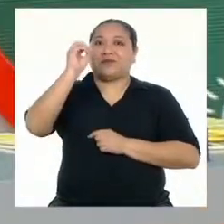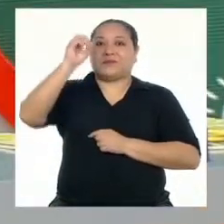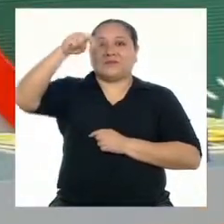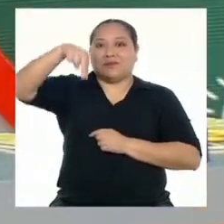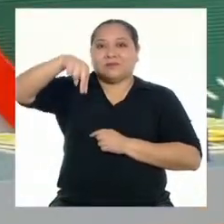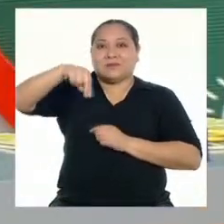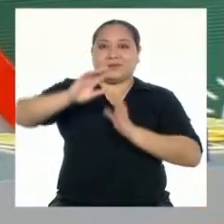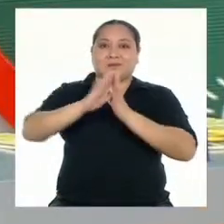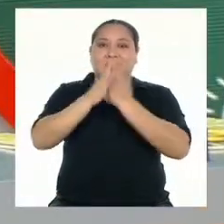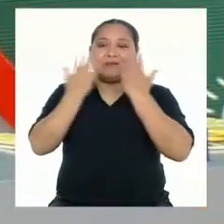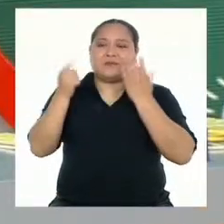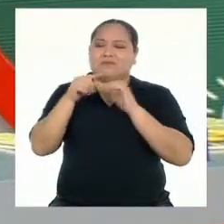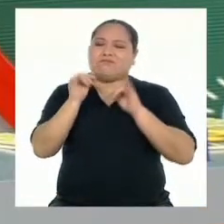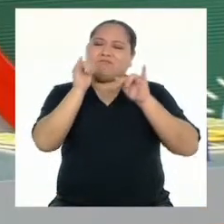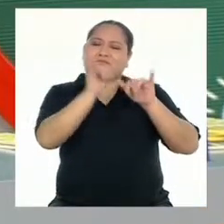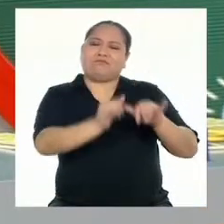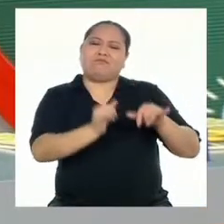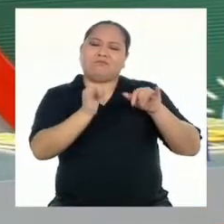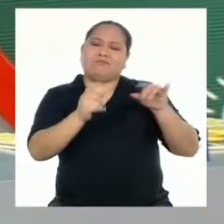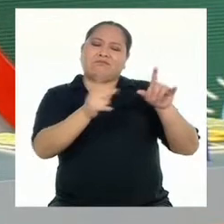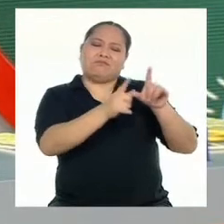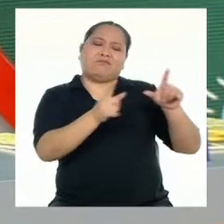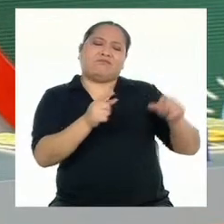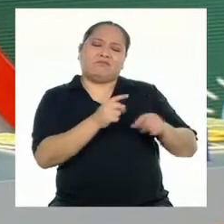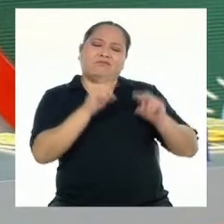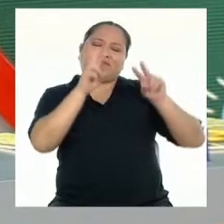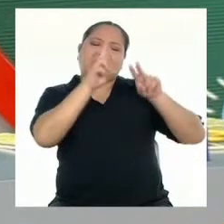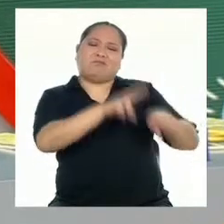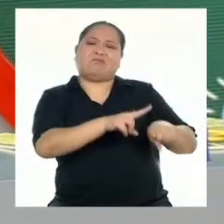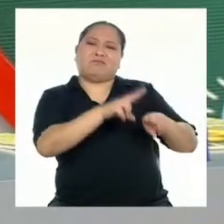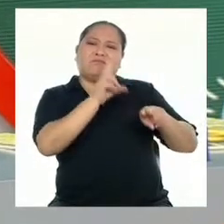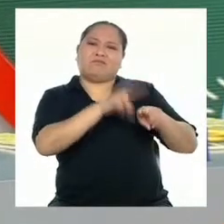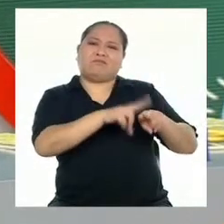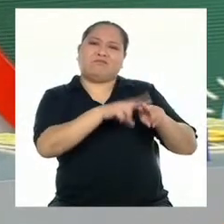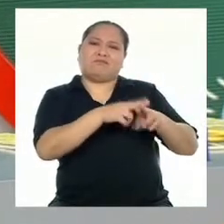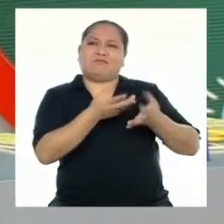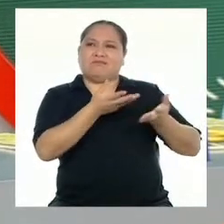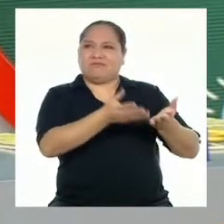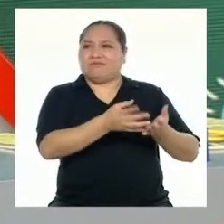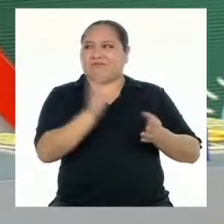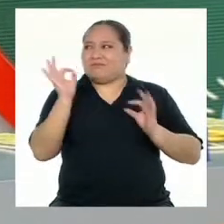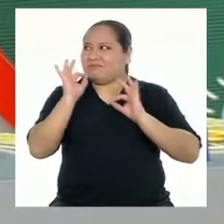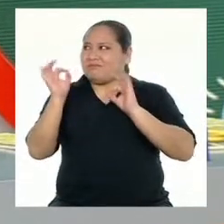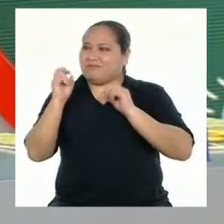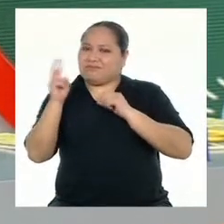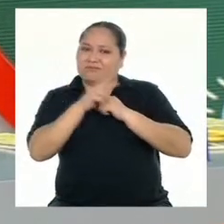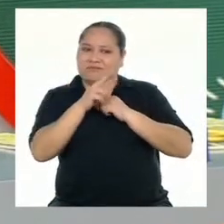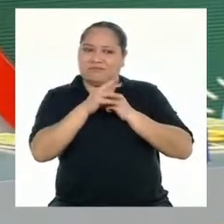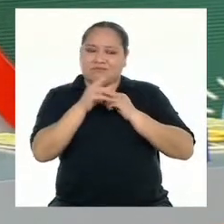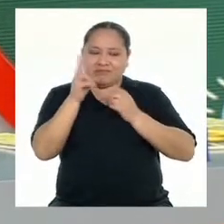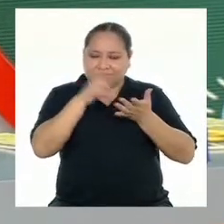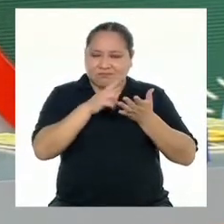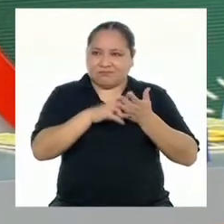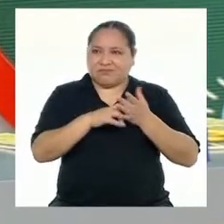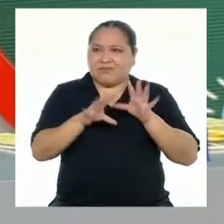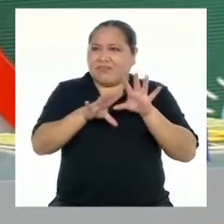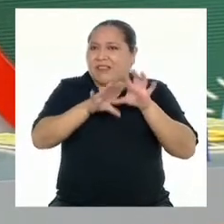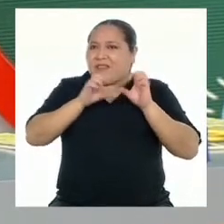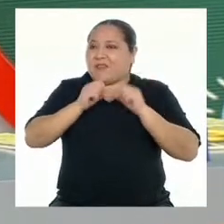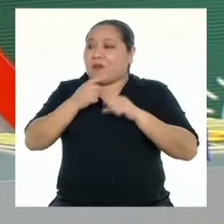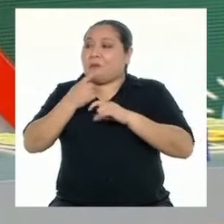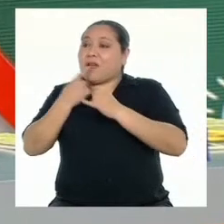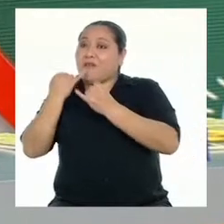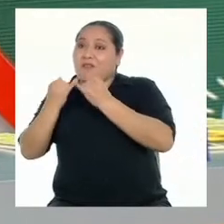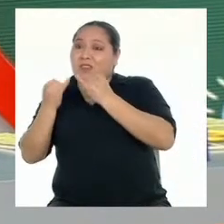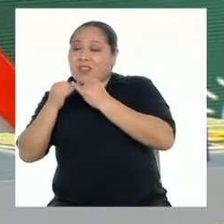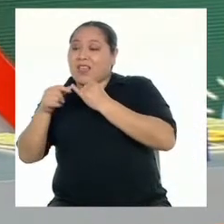Él está abandonado en un sillón. ¡Nadie lo quiere leer! Por eso está helado. Felizmente, al final llegó un